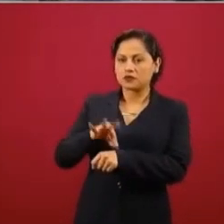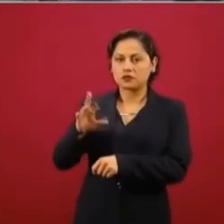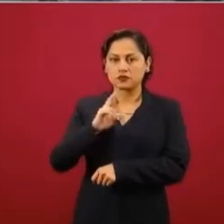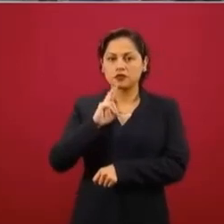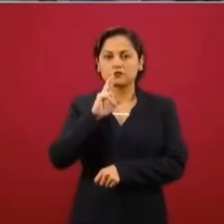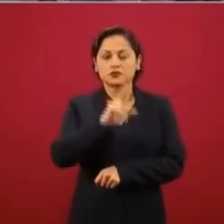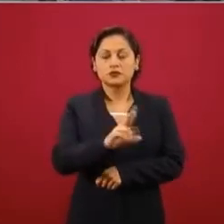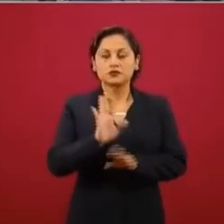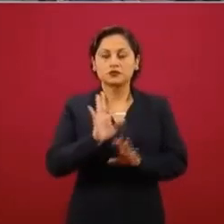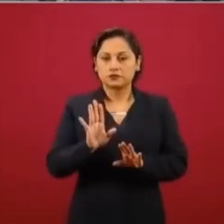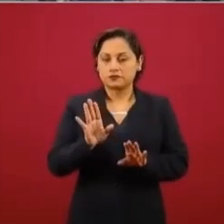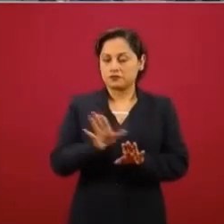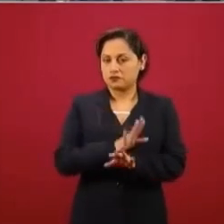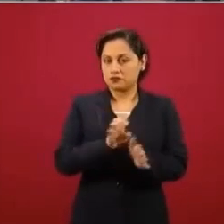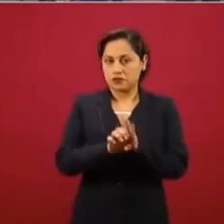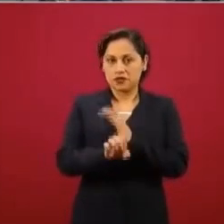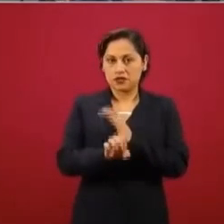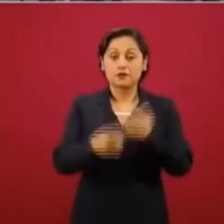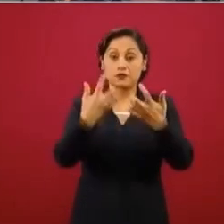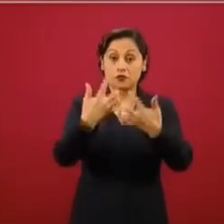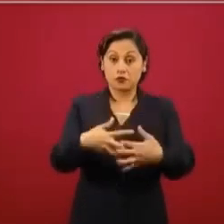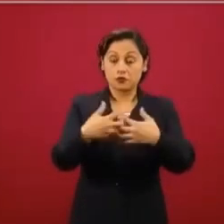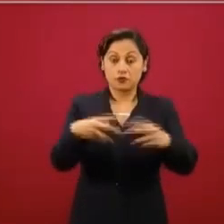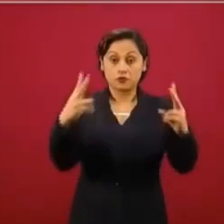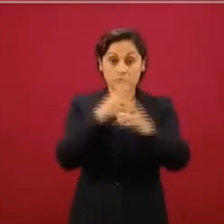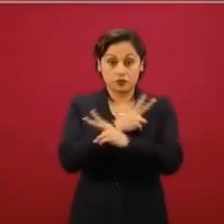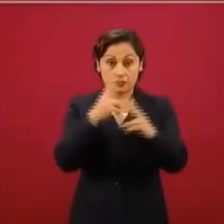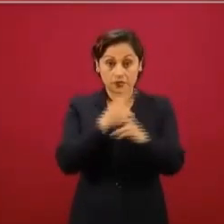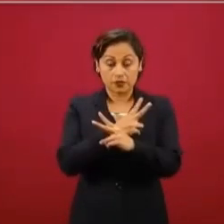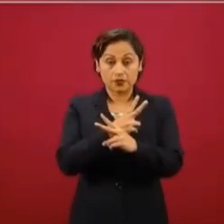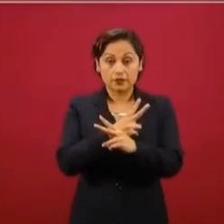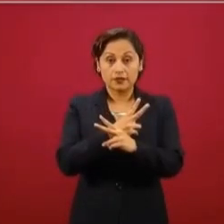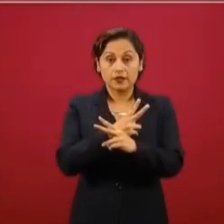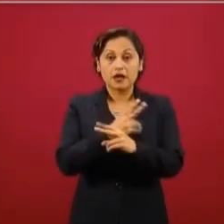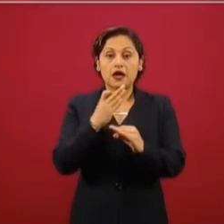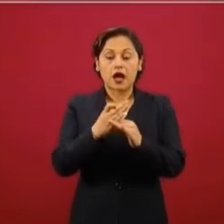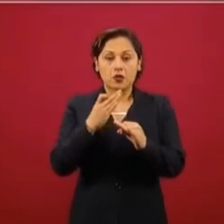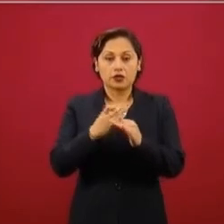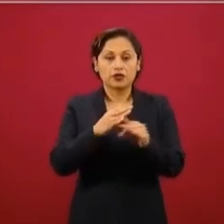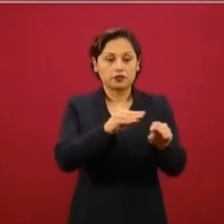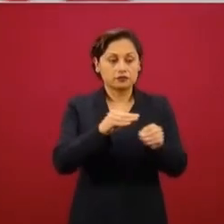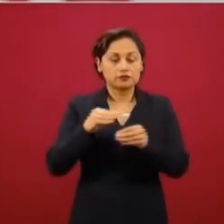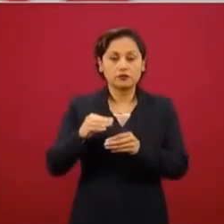ventiladores, se están probando